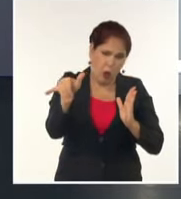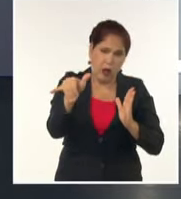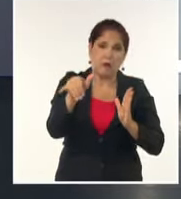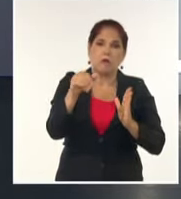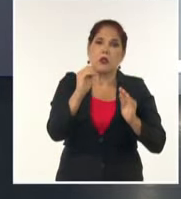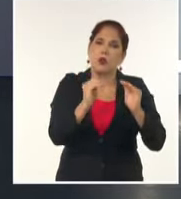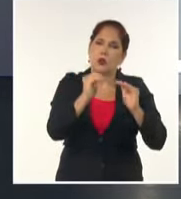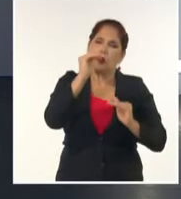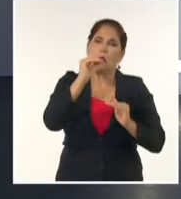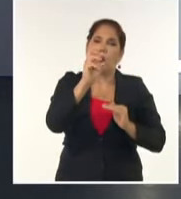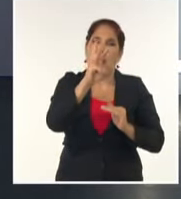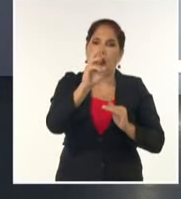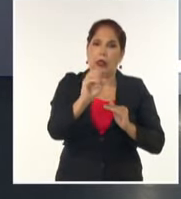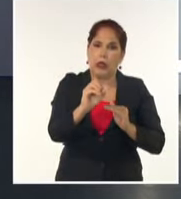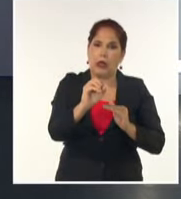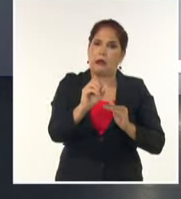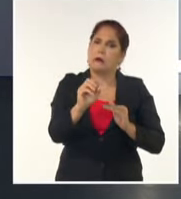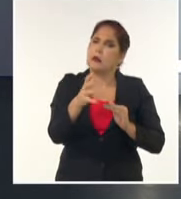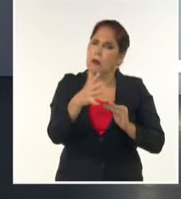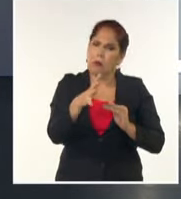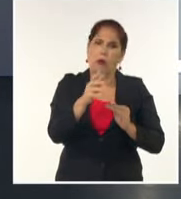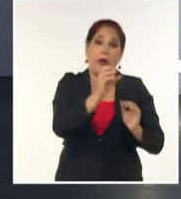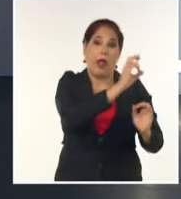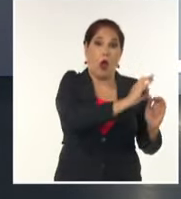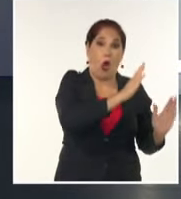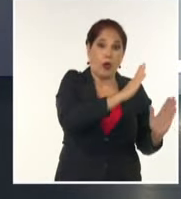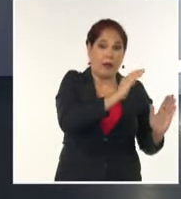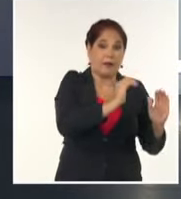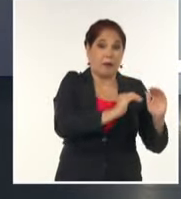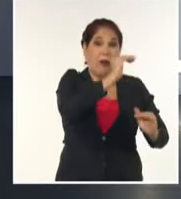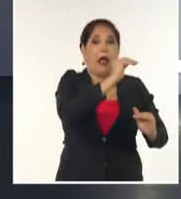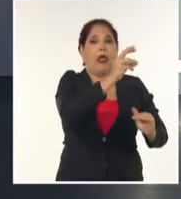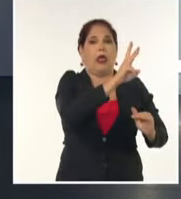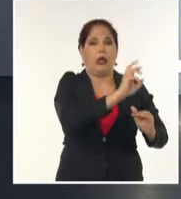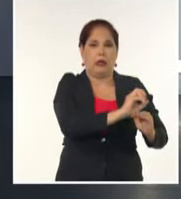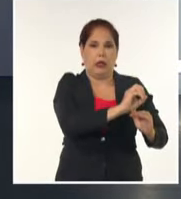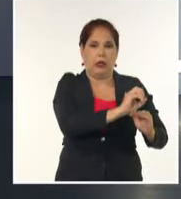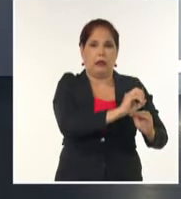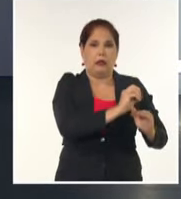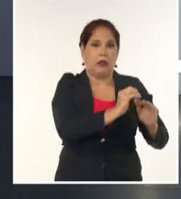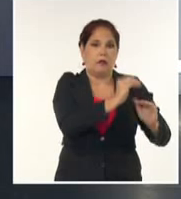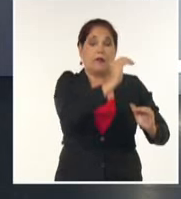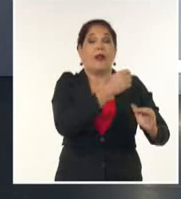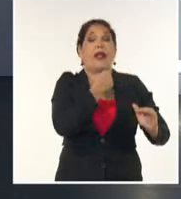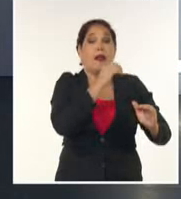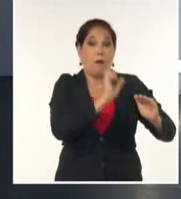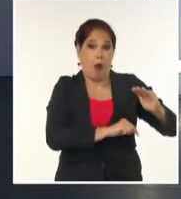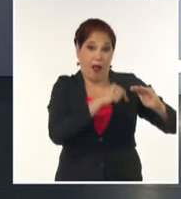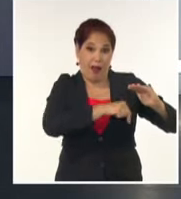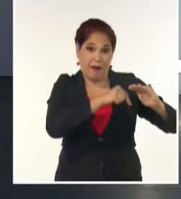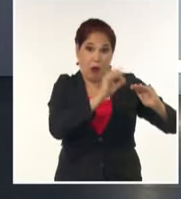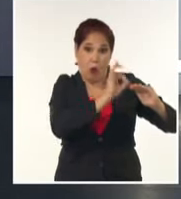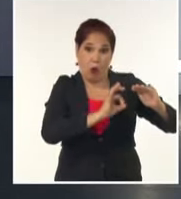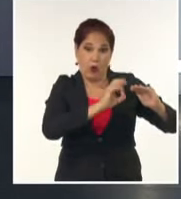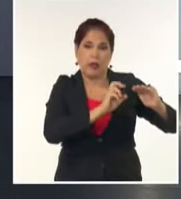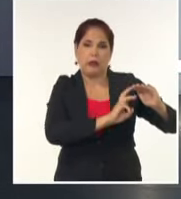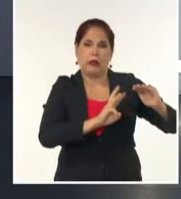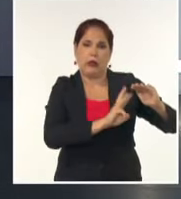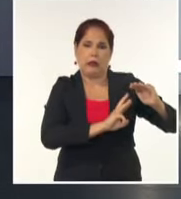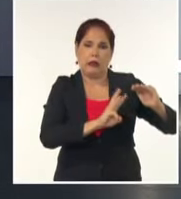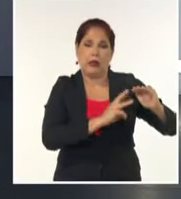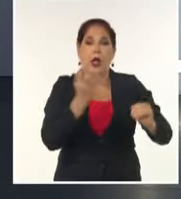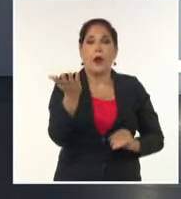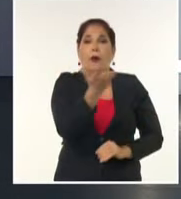en zonas del interior y superiores también hacia la parte oriental del país, donde pueden llegar sobre todo en el sur oriental hasta los 33 grados Celsius. Los vientos en el caso